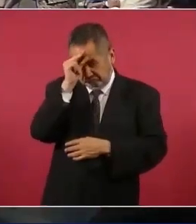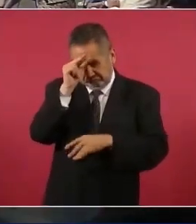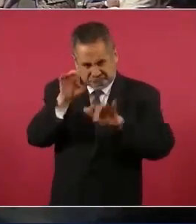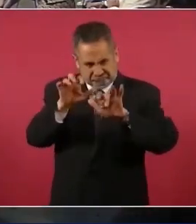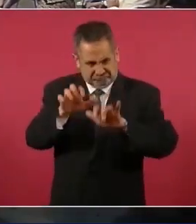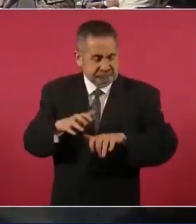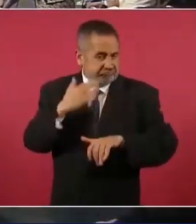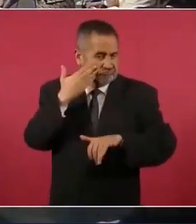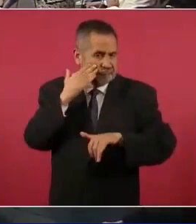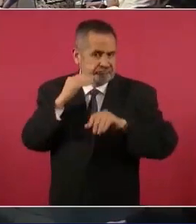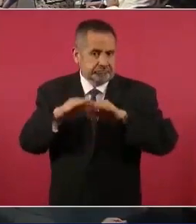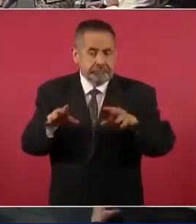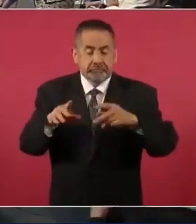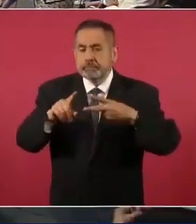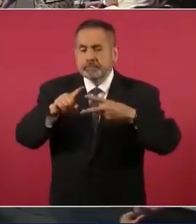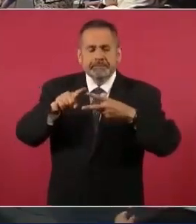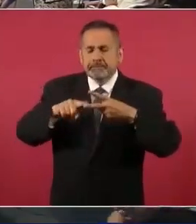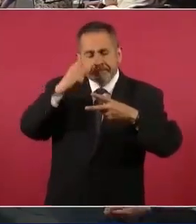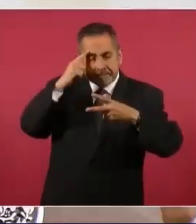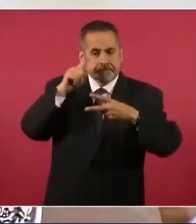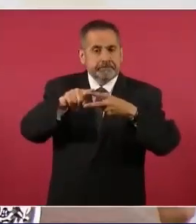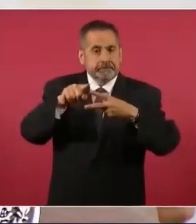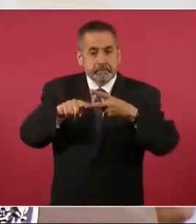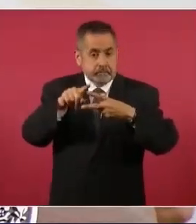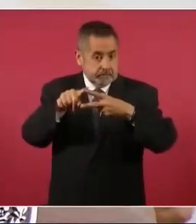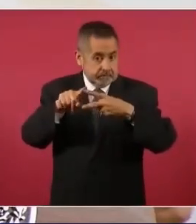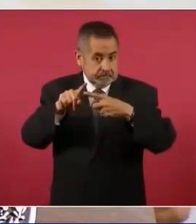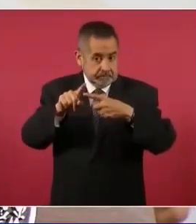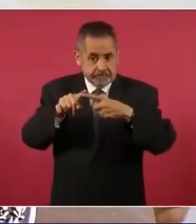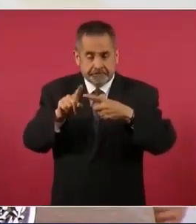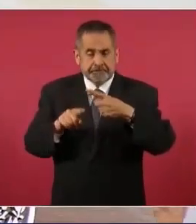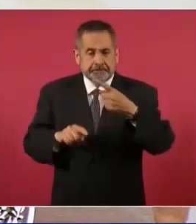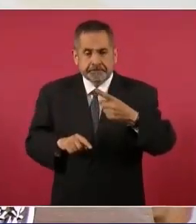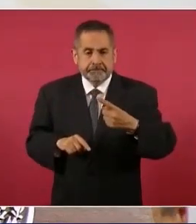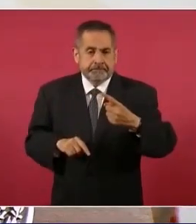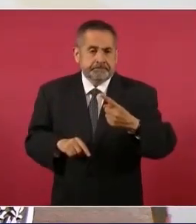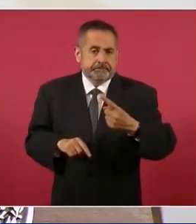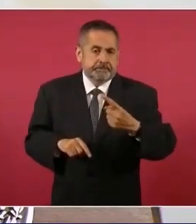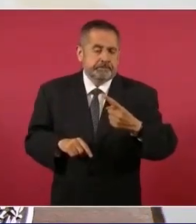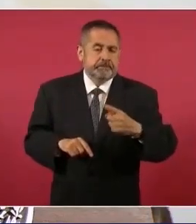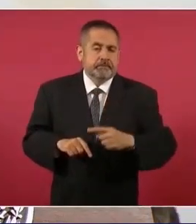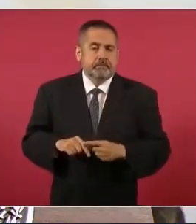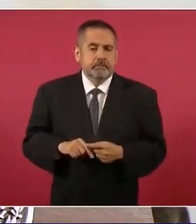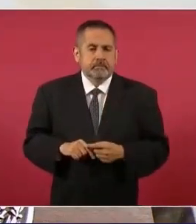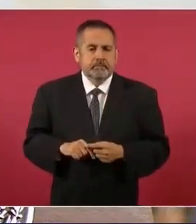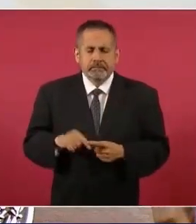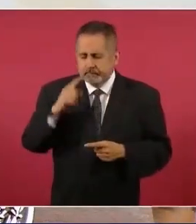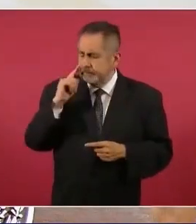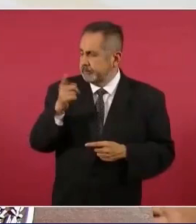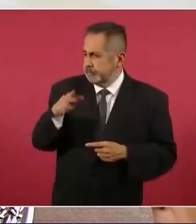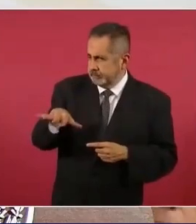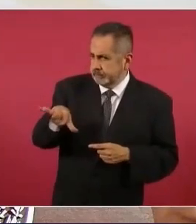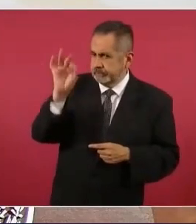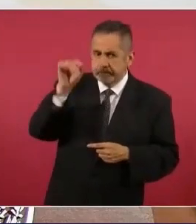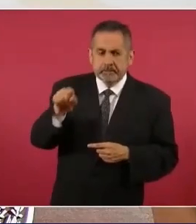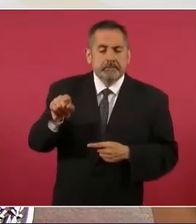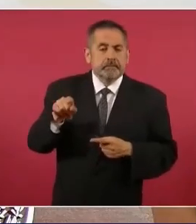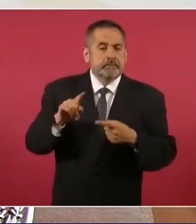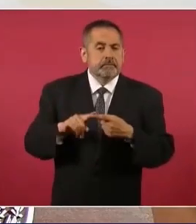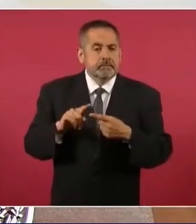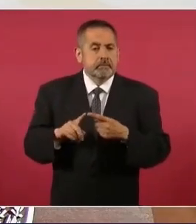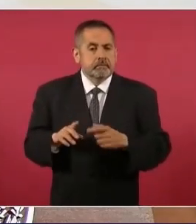pero uno de ellos, a ver si no lo tienes,